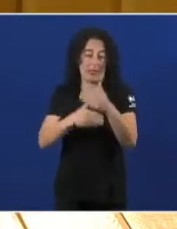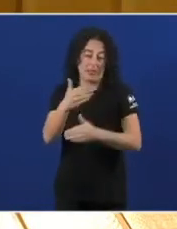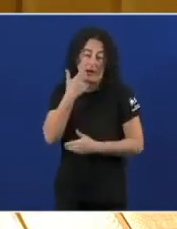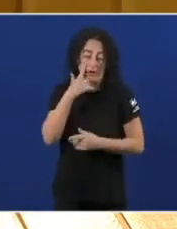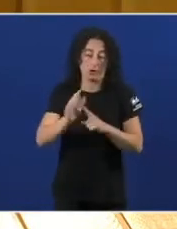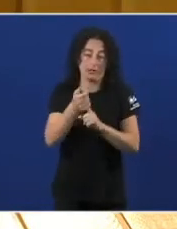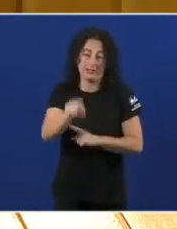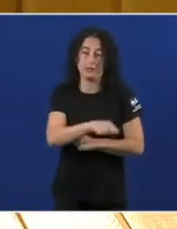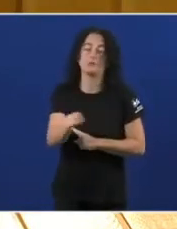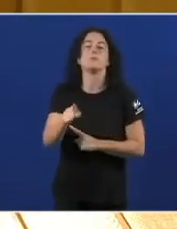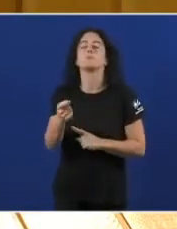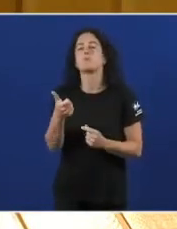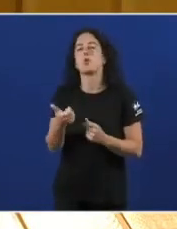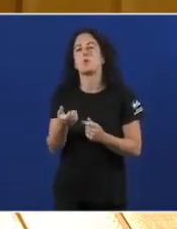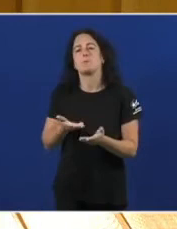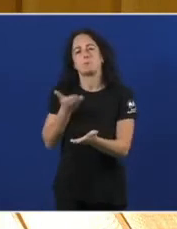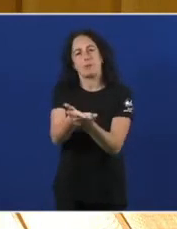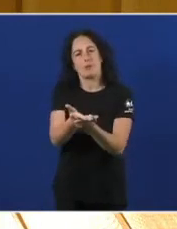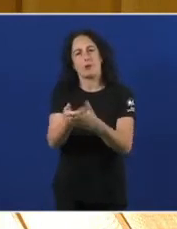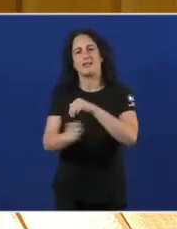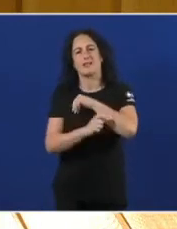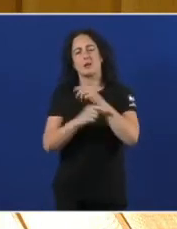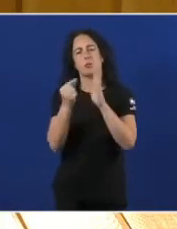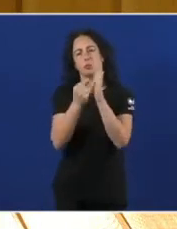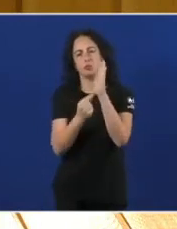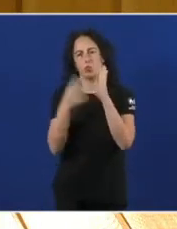Formularemos Unha estrategia Con catro puntos